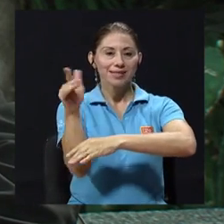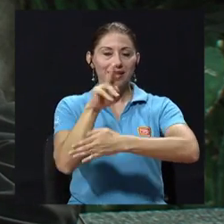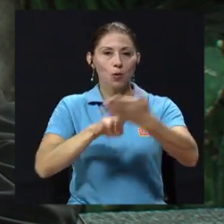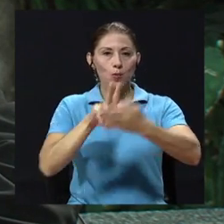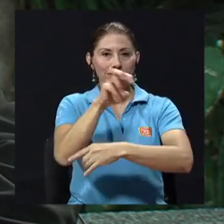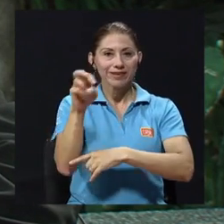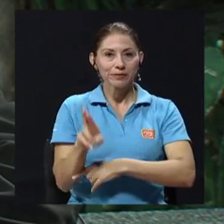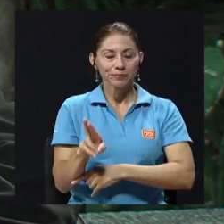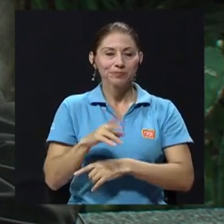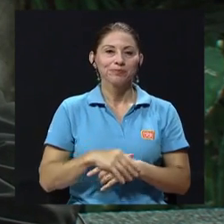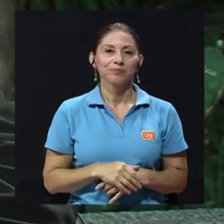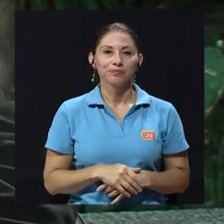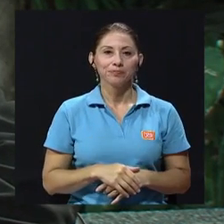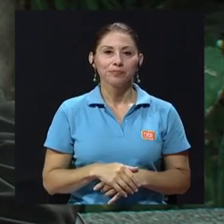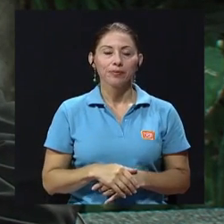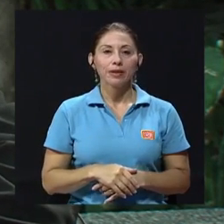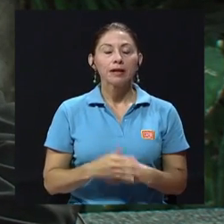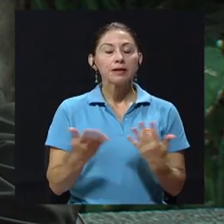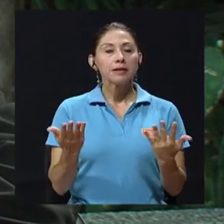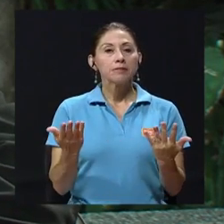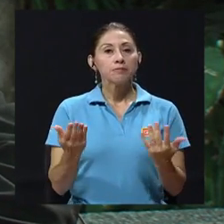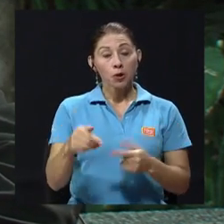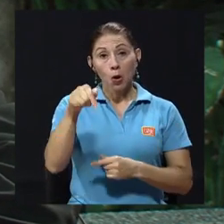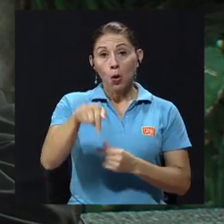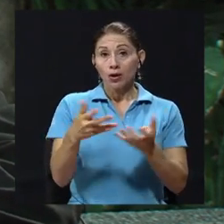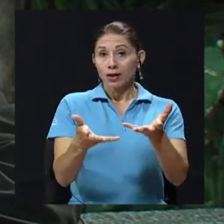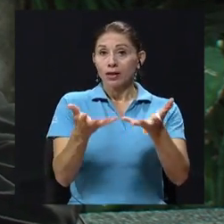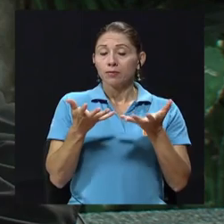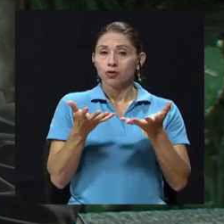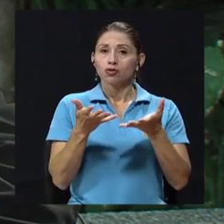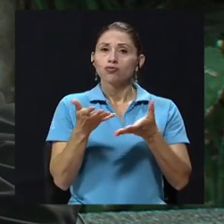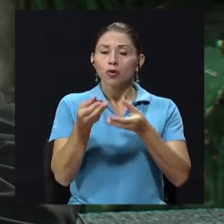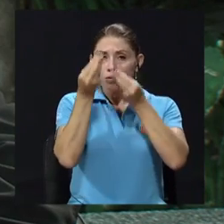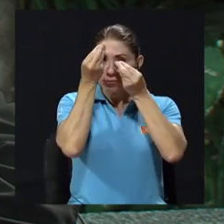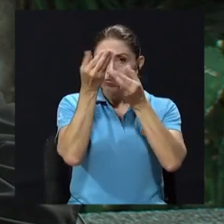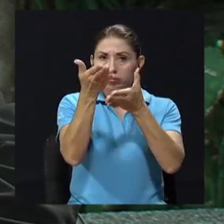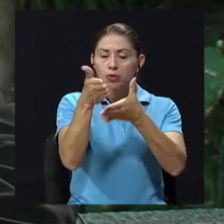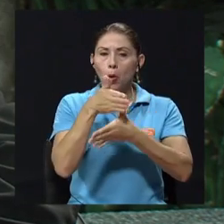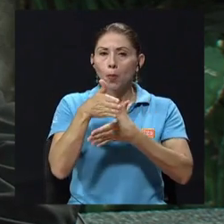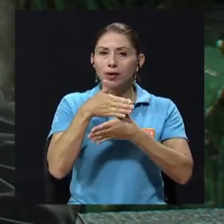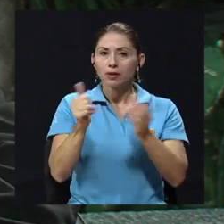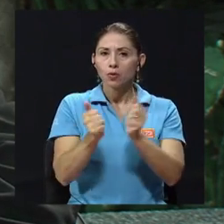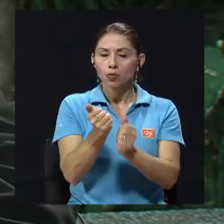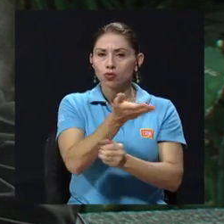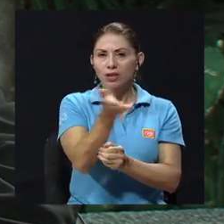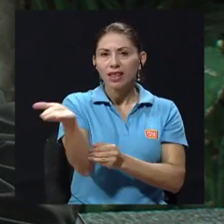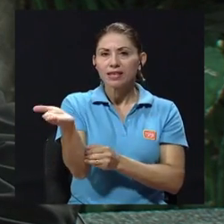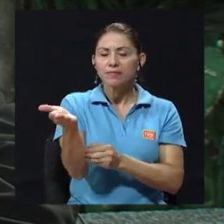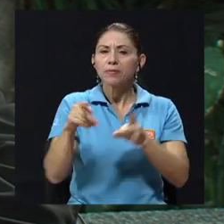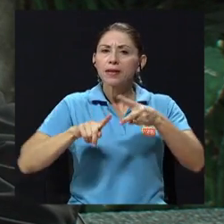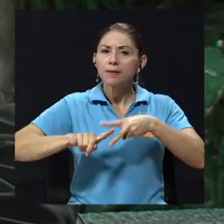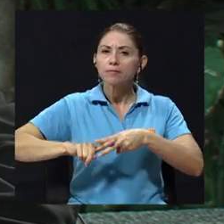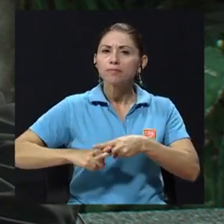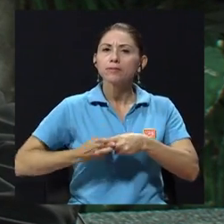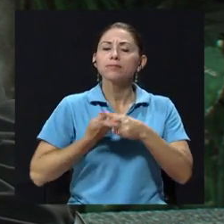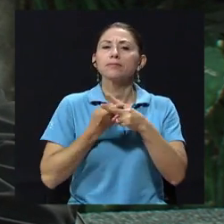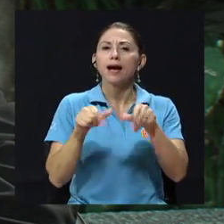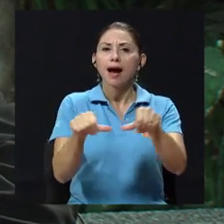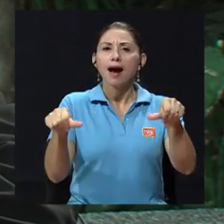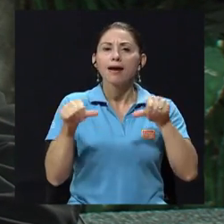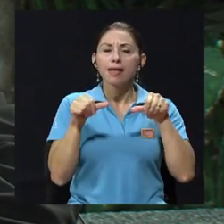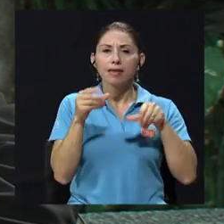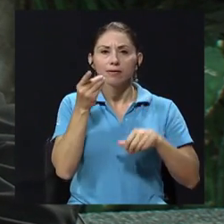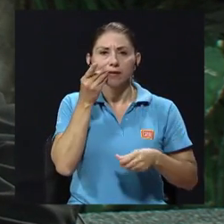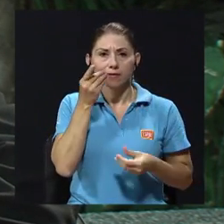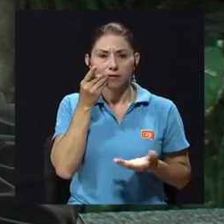Universidad de Costa Rica. La iniciativa que hoy queremos compartir con ustedes surgió desde el área de odontología